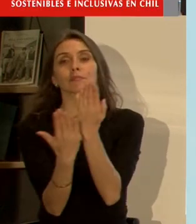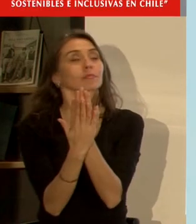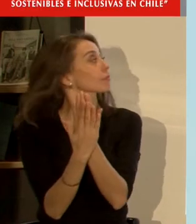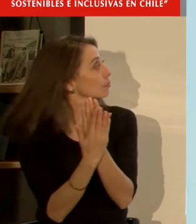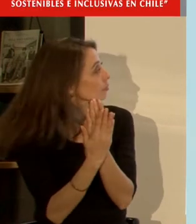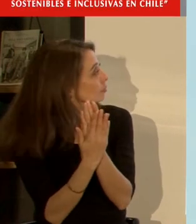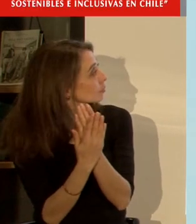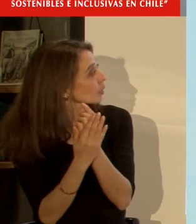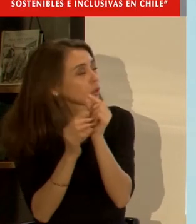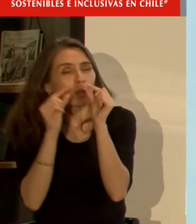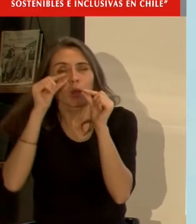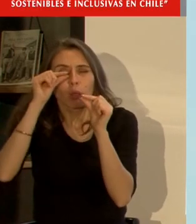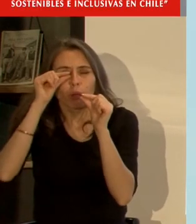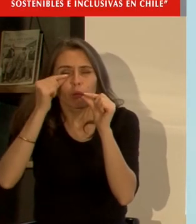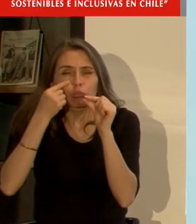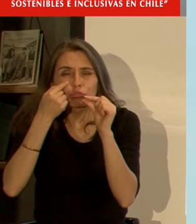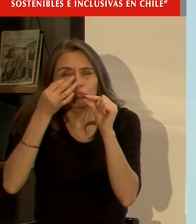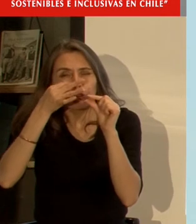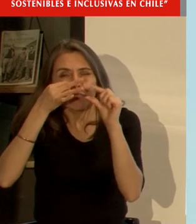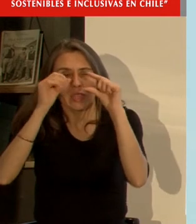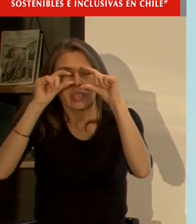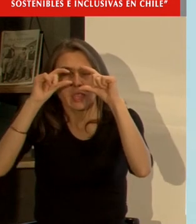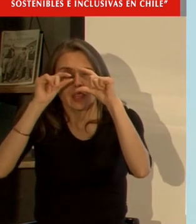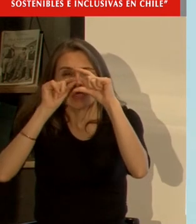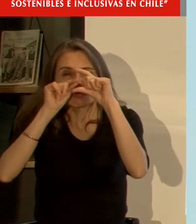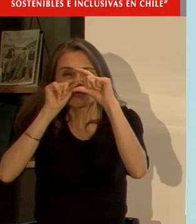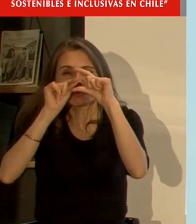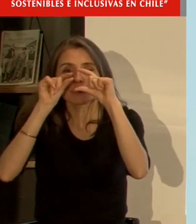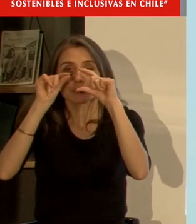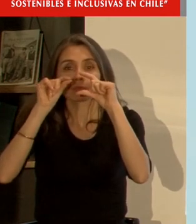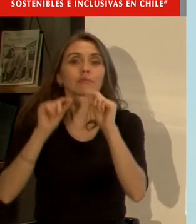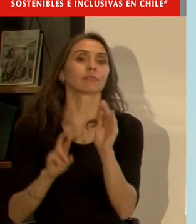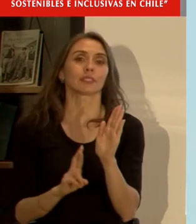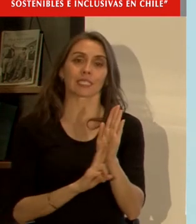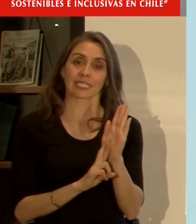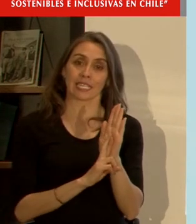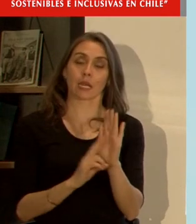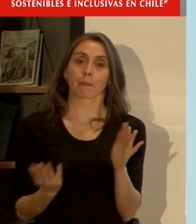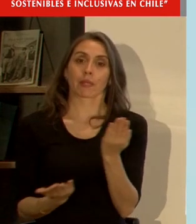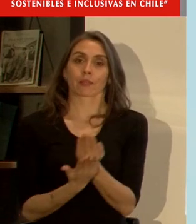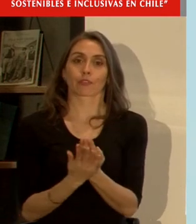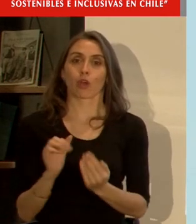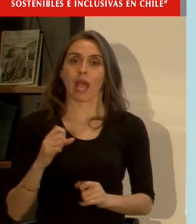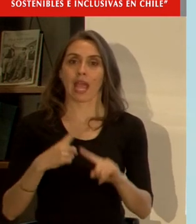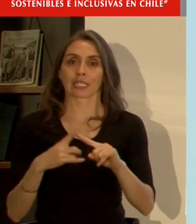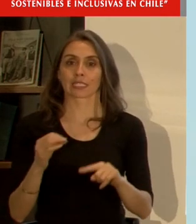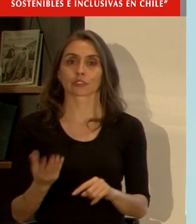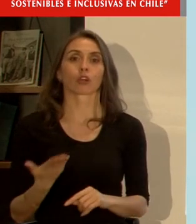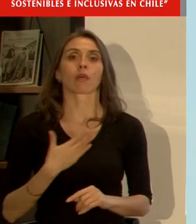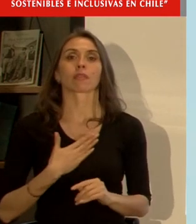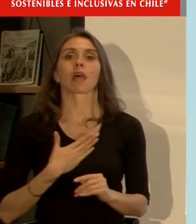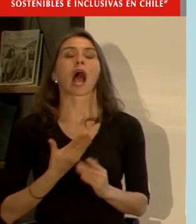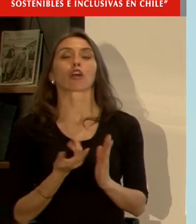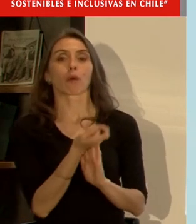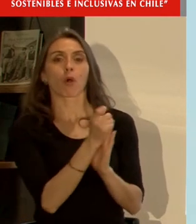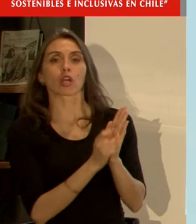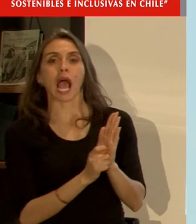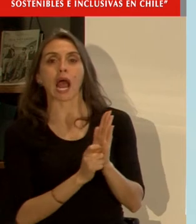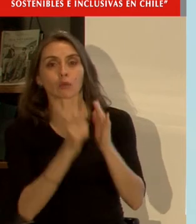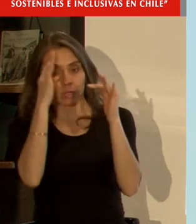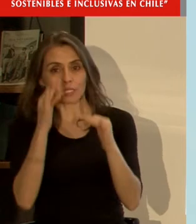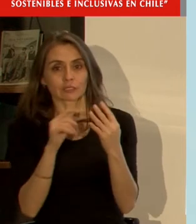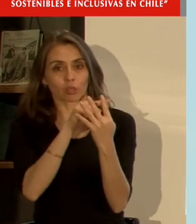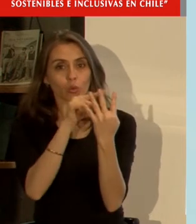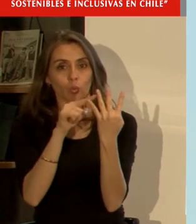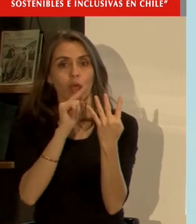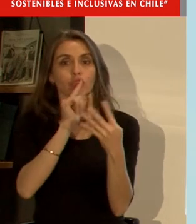pequeño pero la idea de esto es que el reglamento nos otorga un algoritmo de decisión este algoritmo tiene cuatro